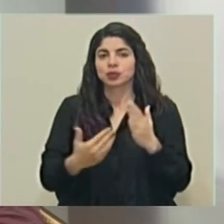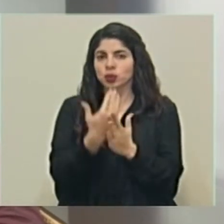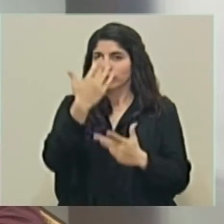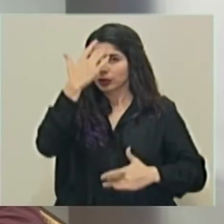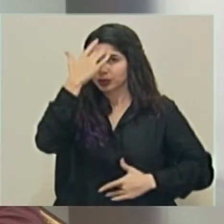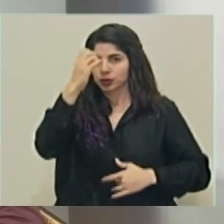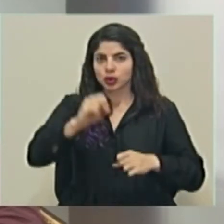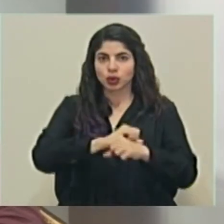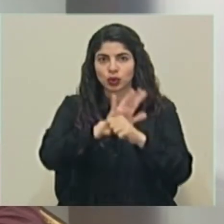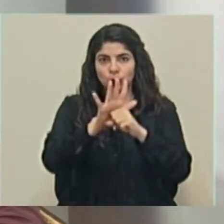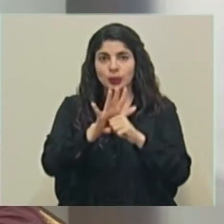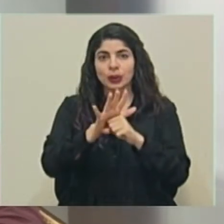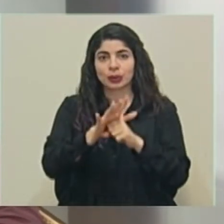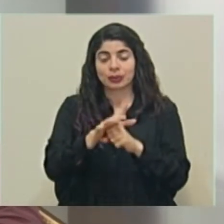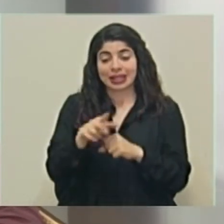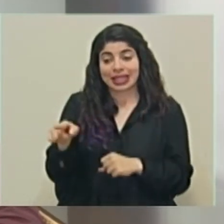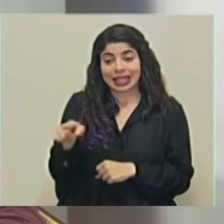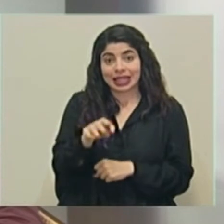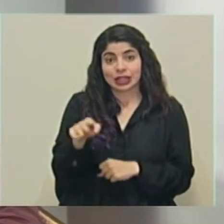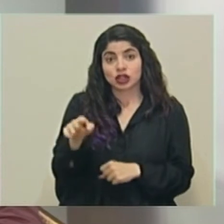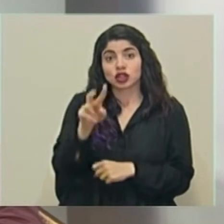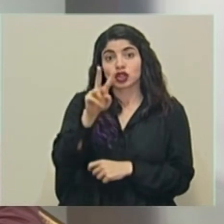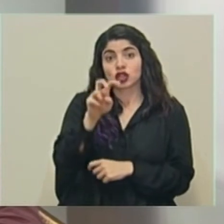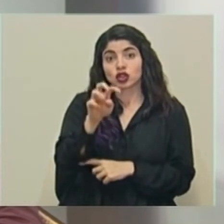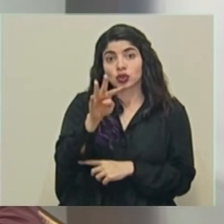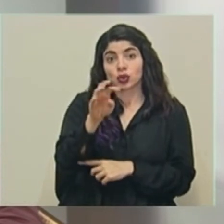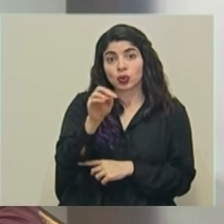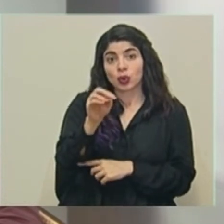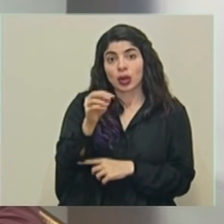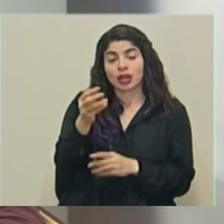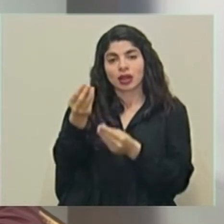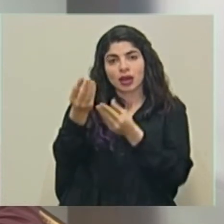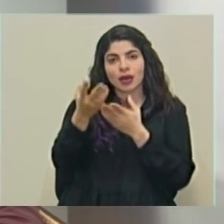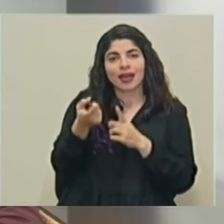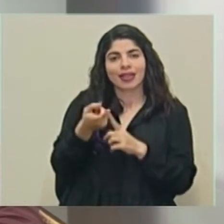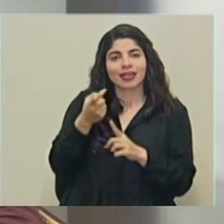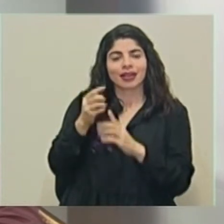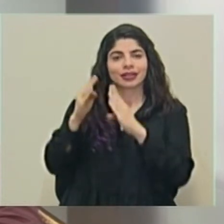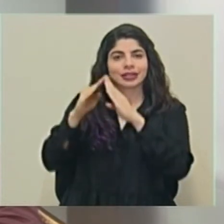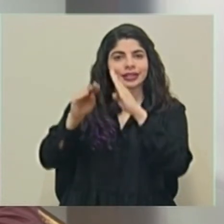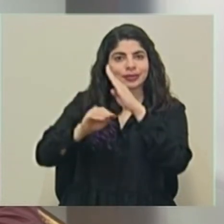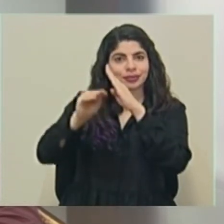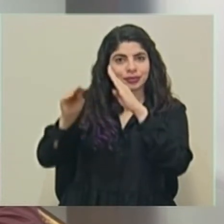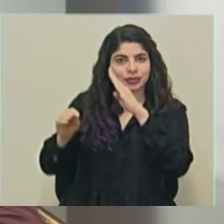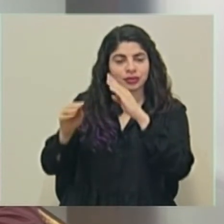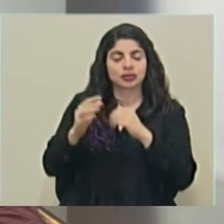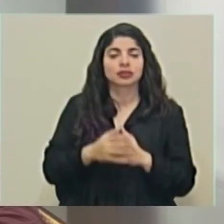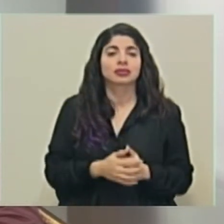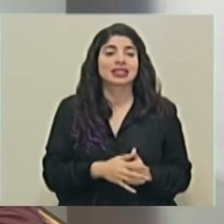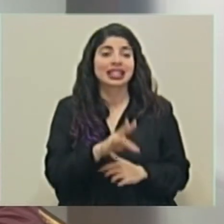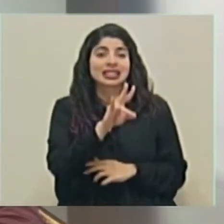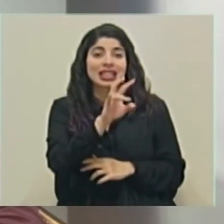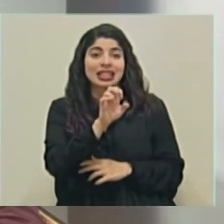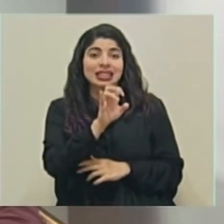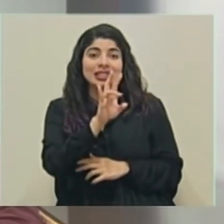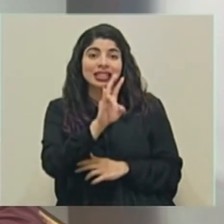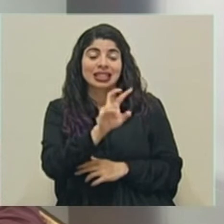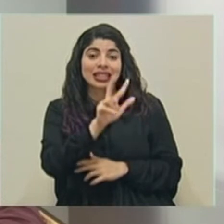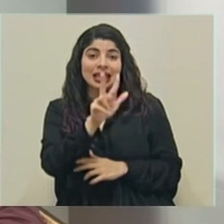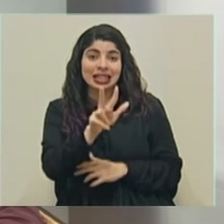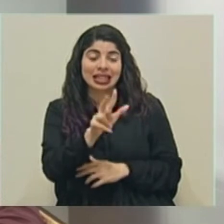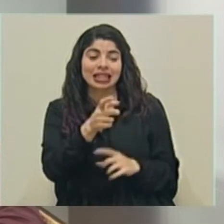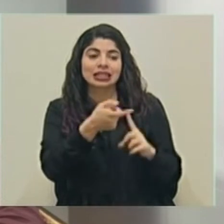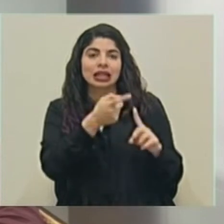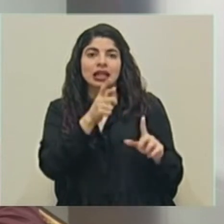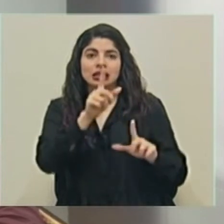-19, de los cuales 240 fueron diagnosticados por nexo epidemiológico y 773